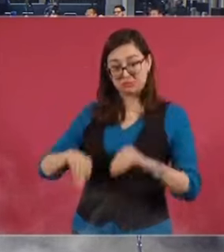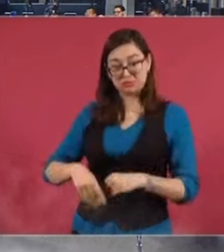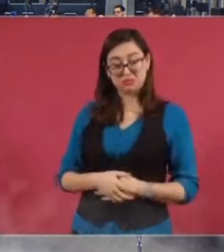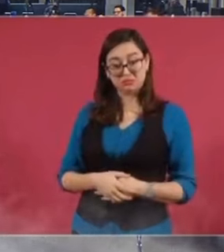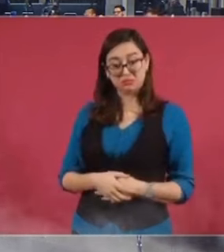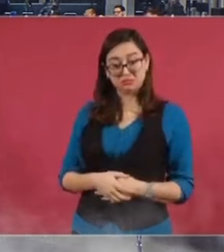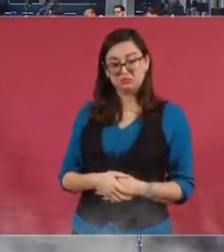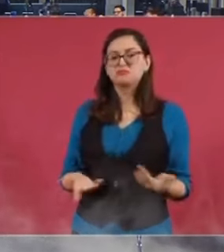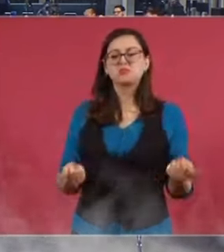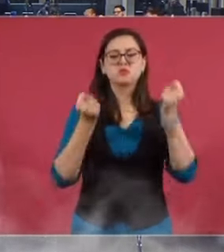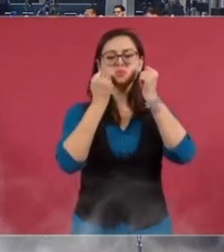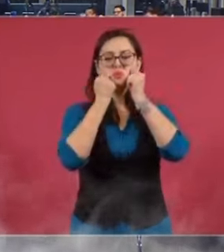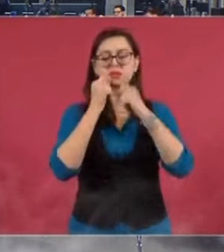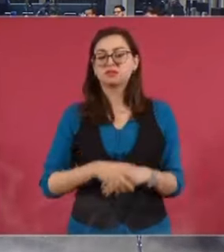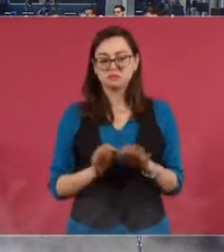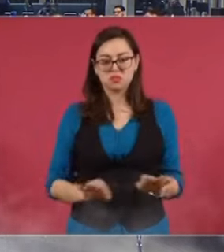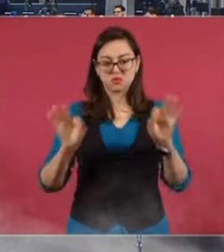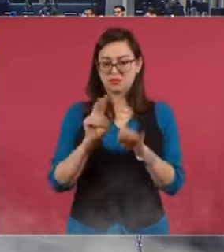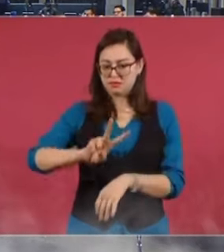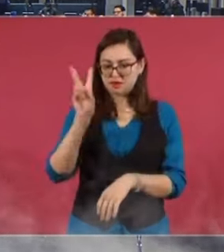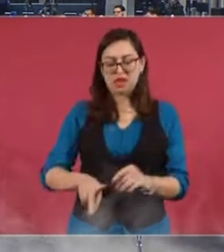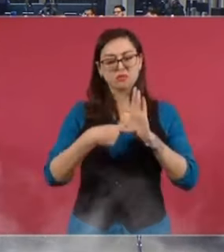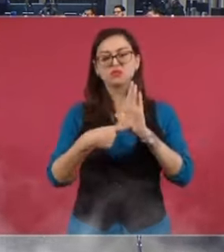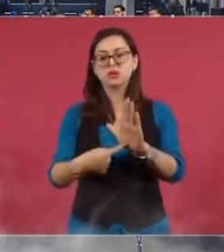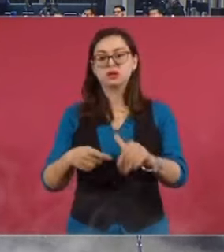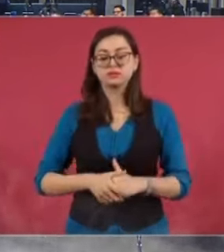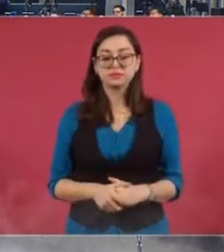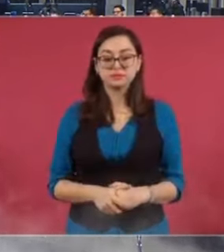hace, no le hace. La verdad, la verdad, nos hará libres.